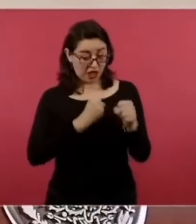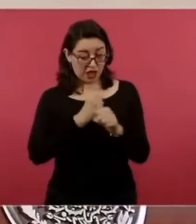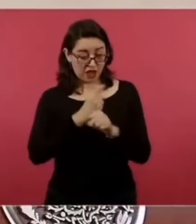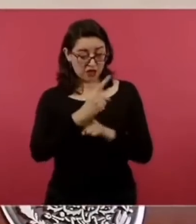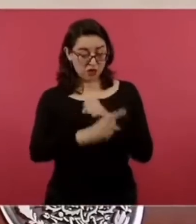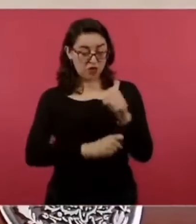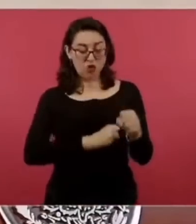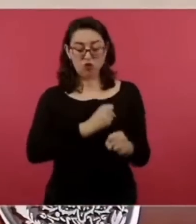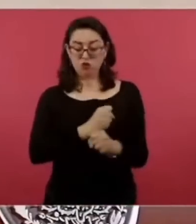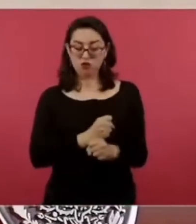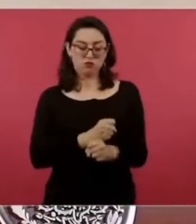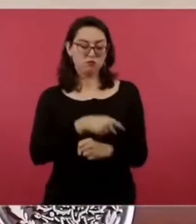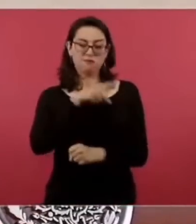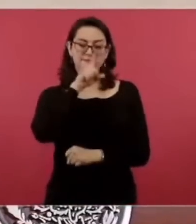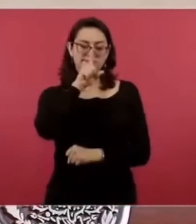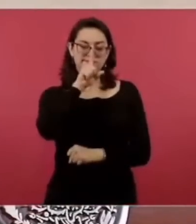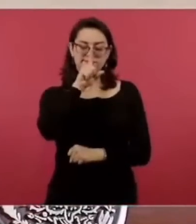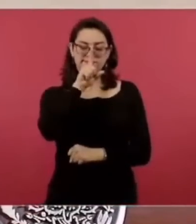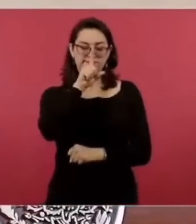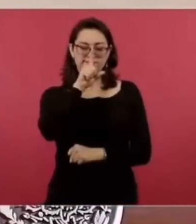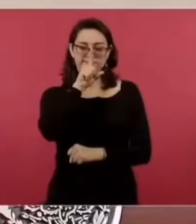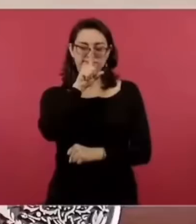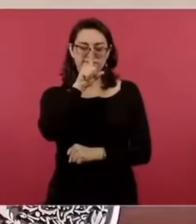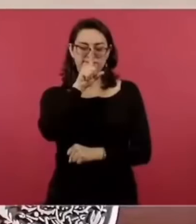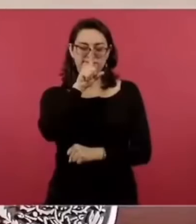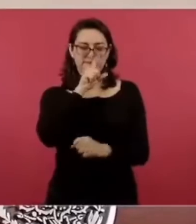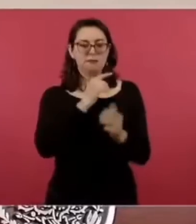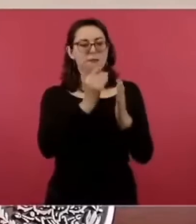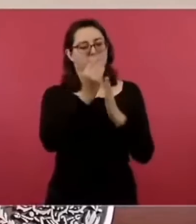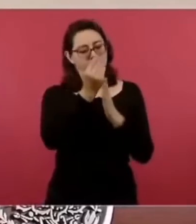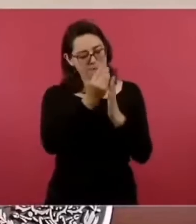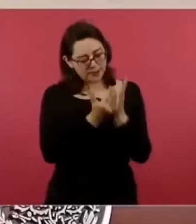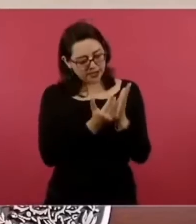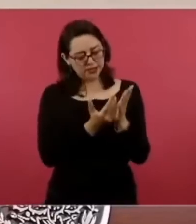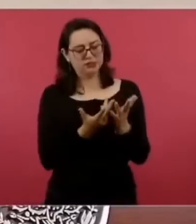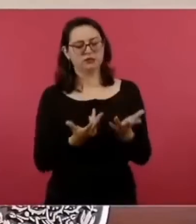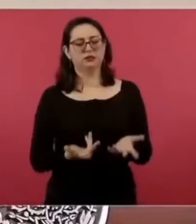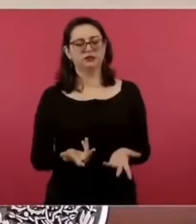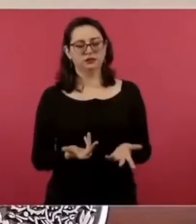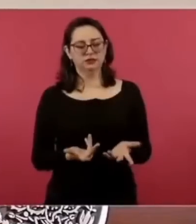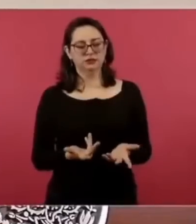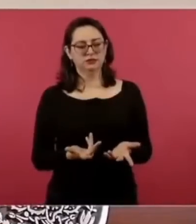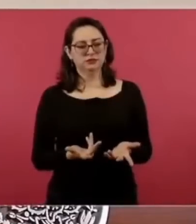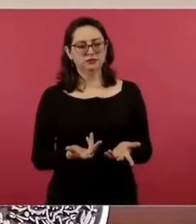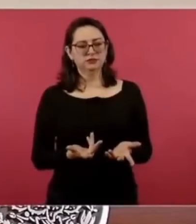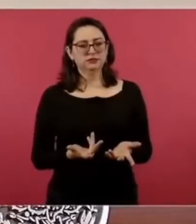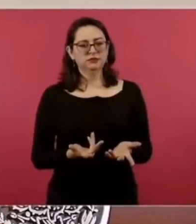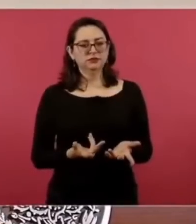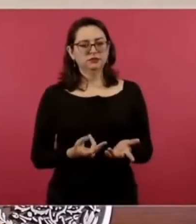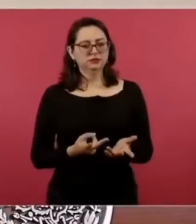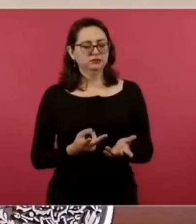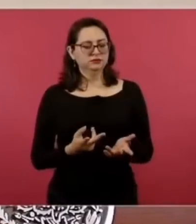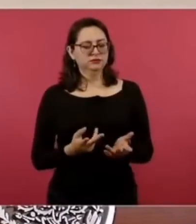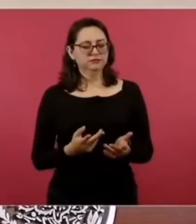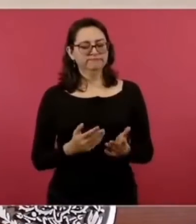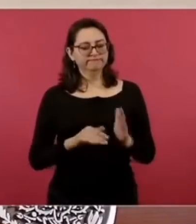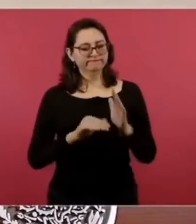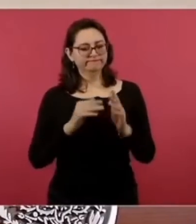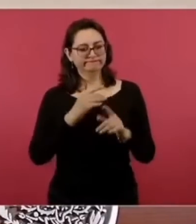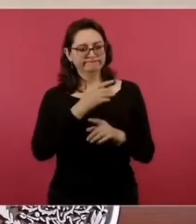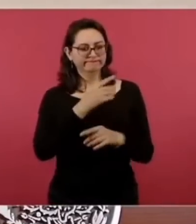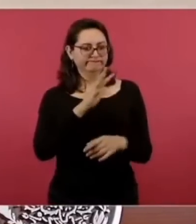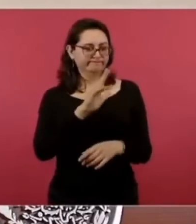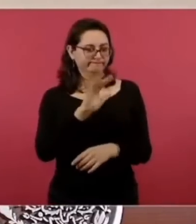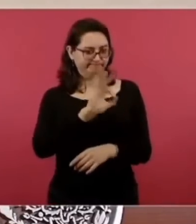en vez de 5500 lo que hicieron de la cuenta te damos 2500 y nos